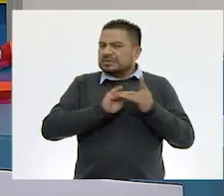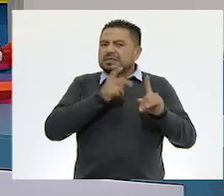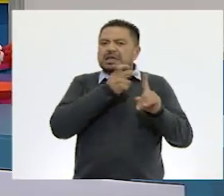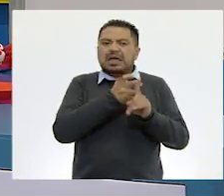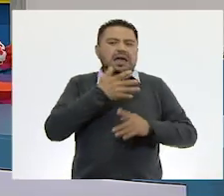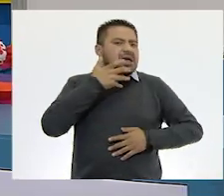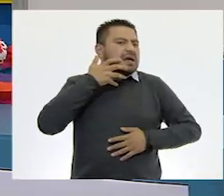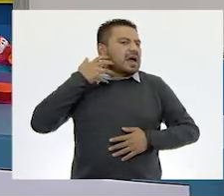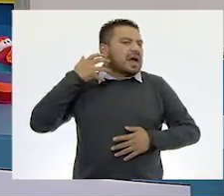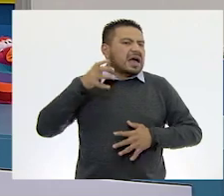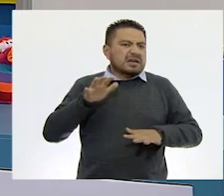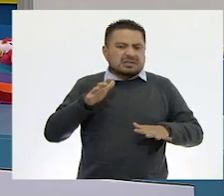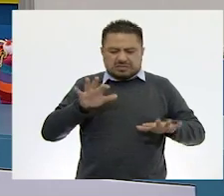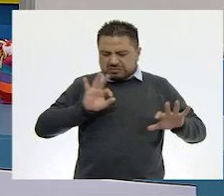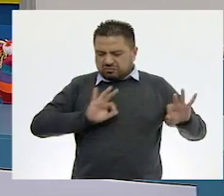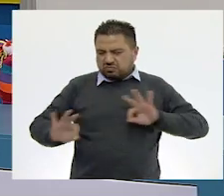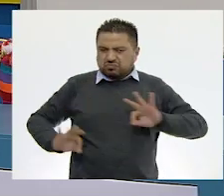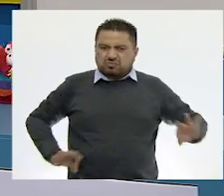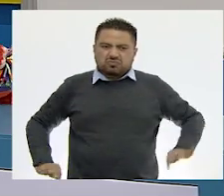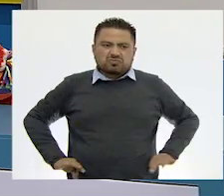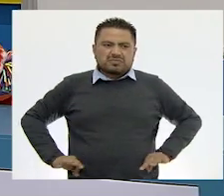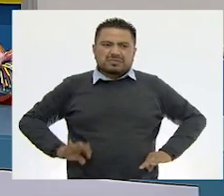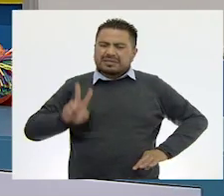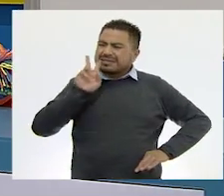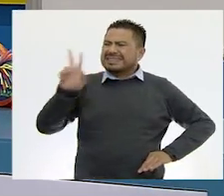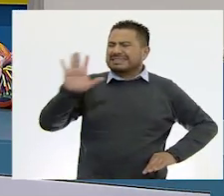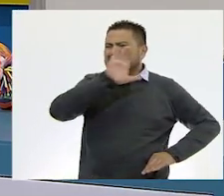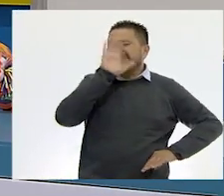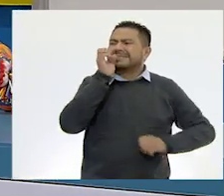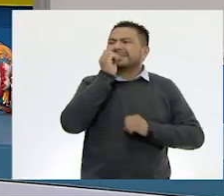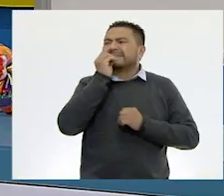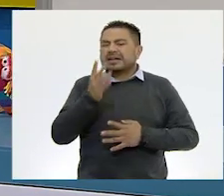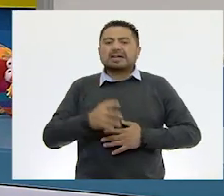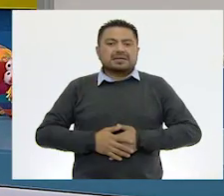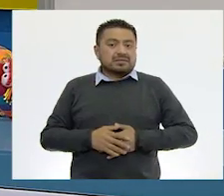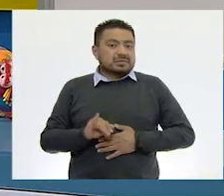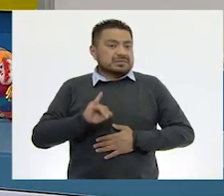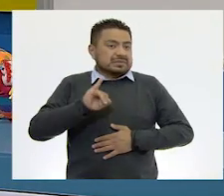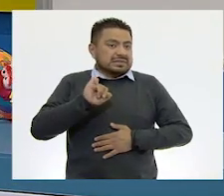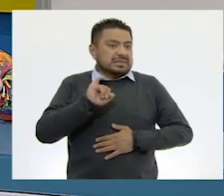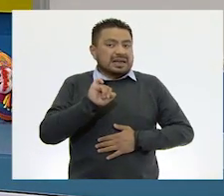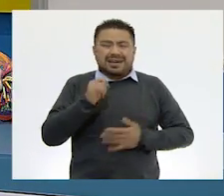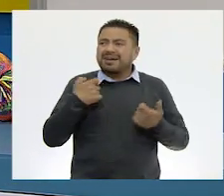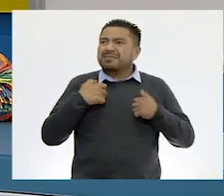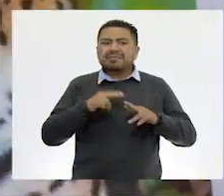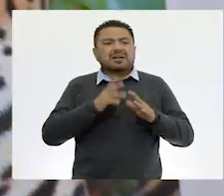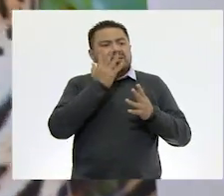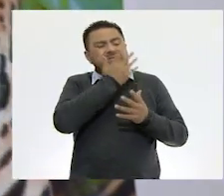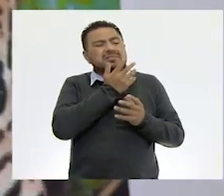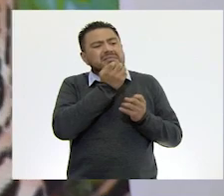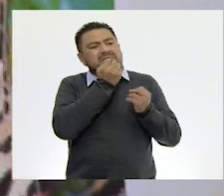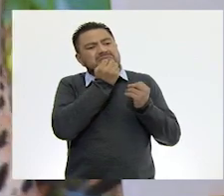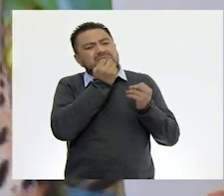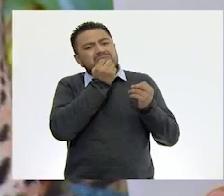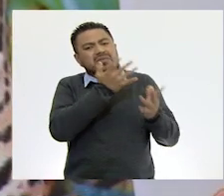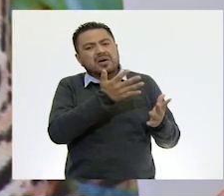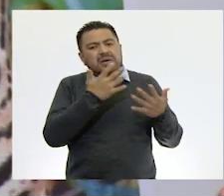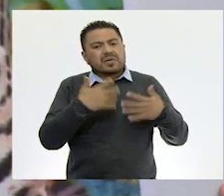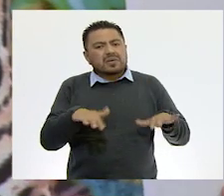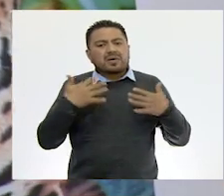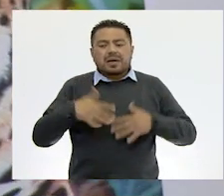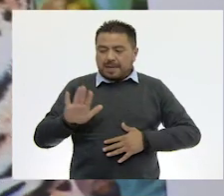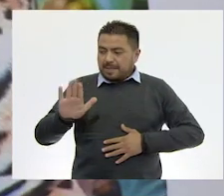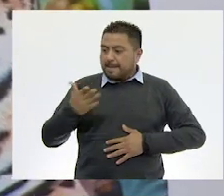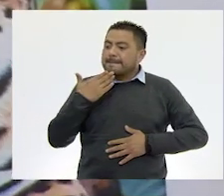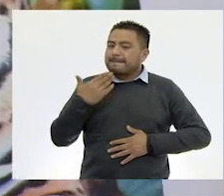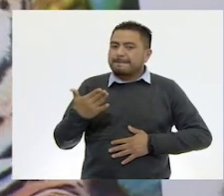un jaguar. ¡Miren! ¡Qué bonita fotografía! ¡Sí, maestra! ¡Está muy bonito! Bien.